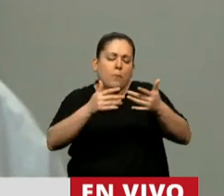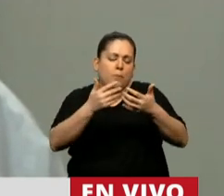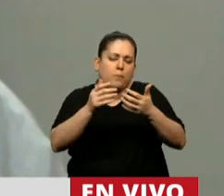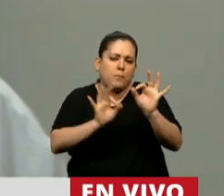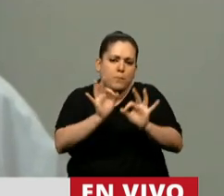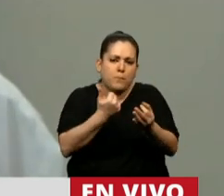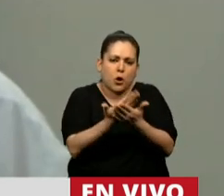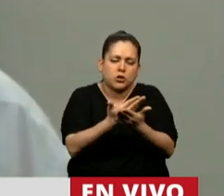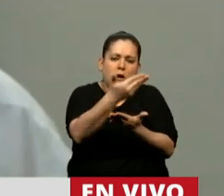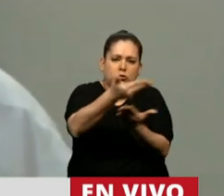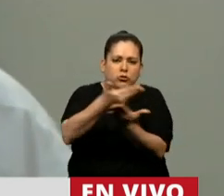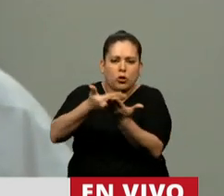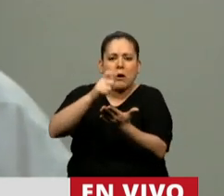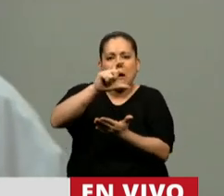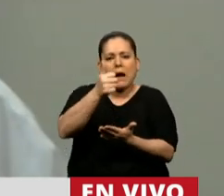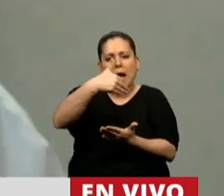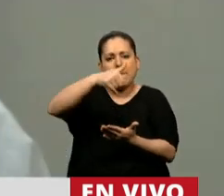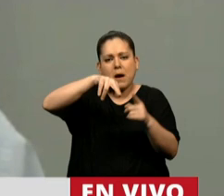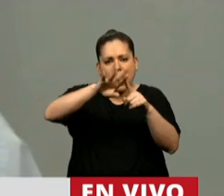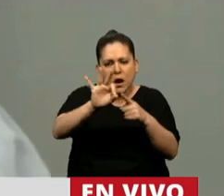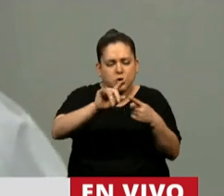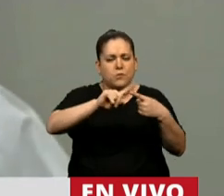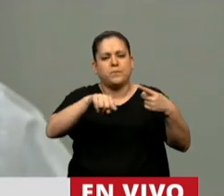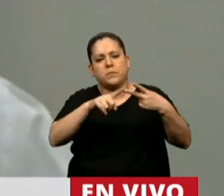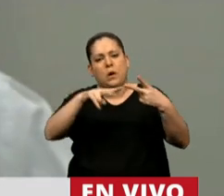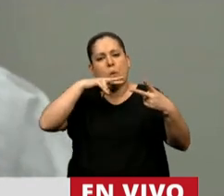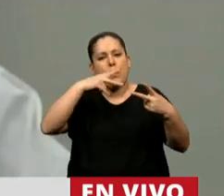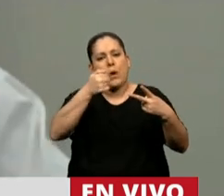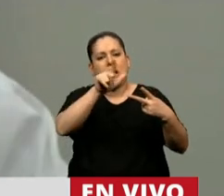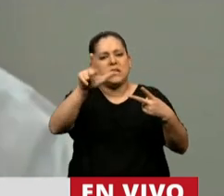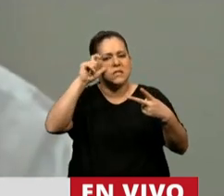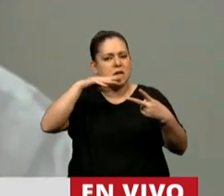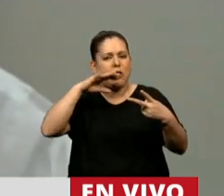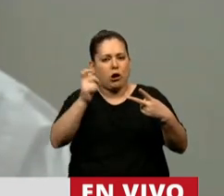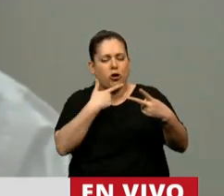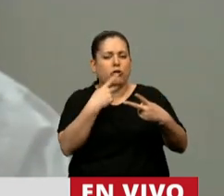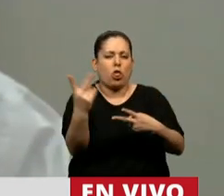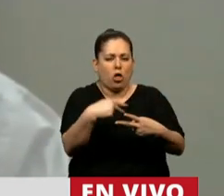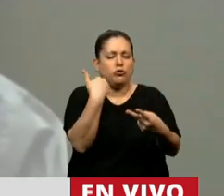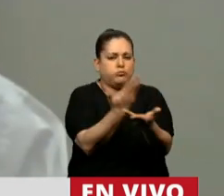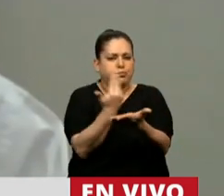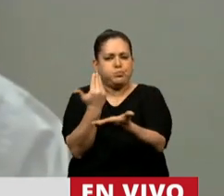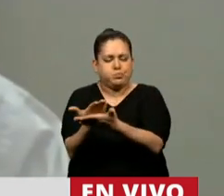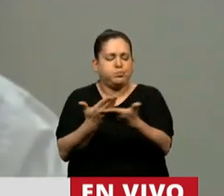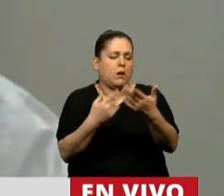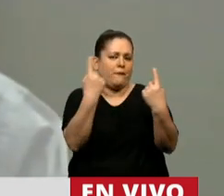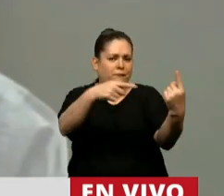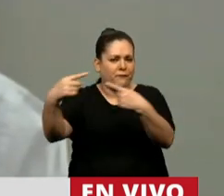por la diputada Camaño, otro por la diputada Vallejo, y que alrededor de este tema hemos